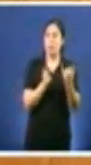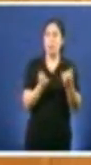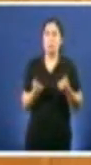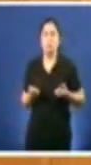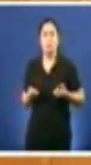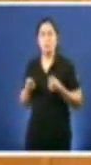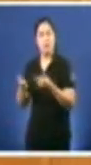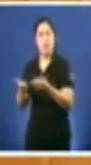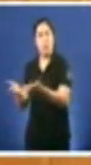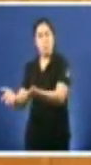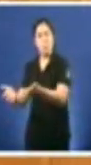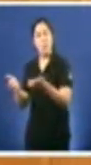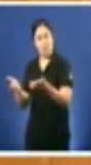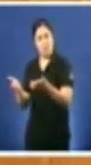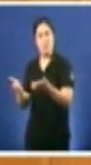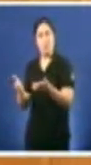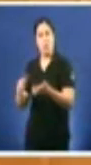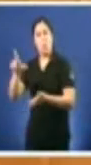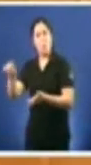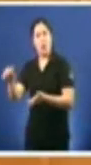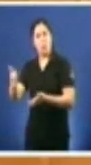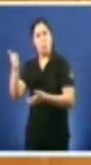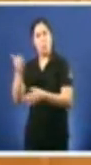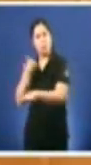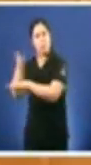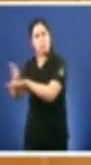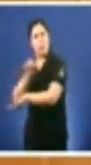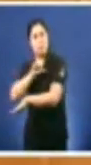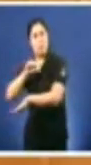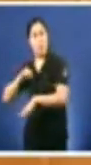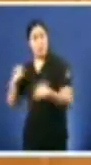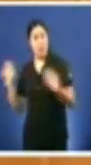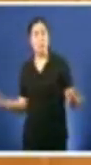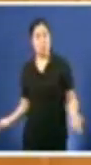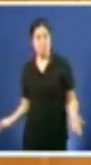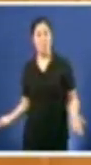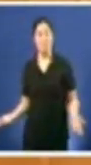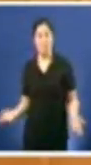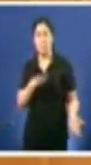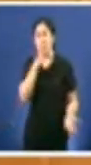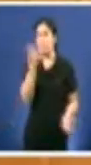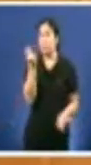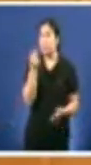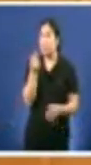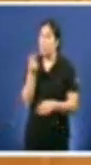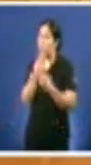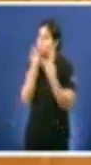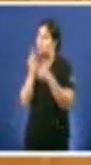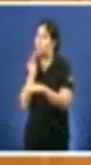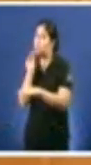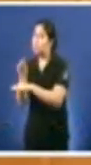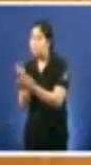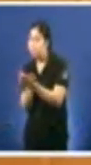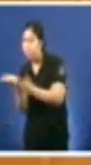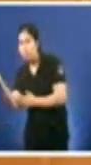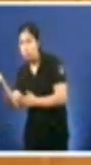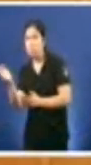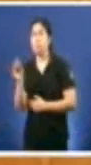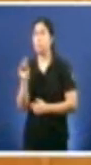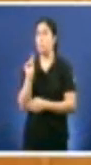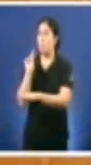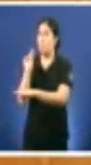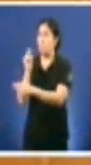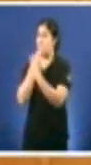por privado para iso está o dinheiro público según vostedes tampouco se garante casi equipas de especialistas para atender